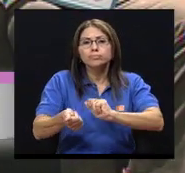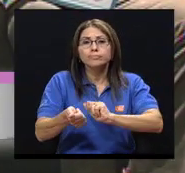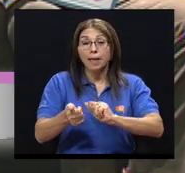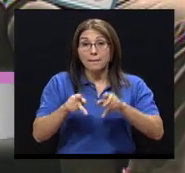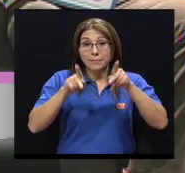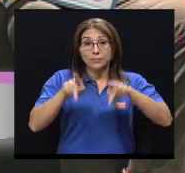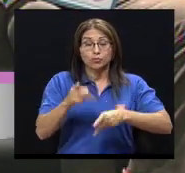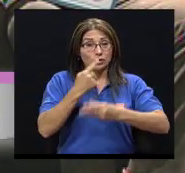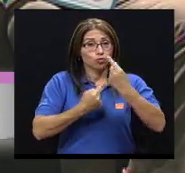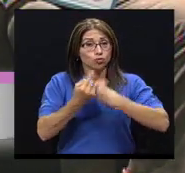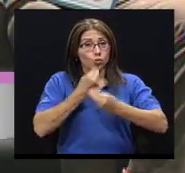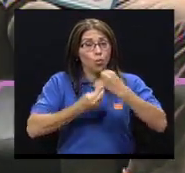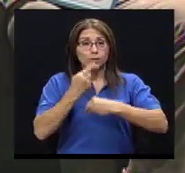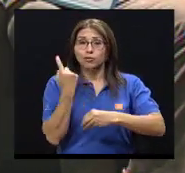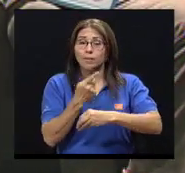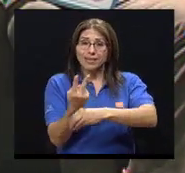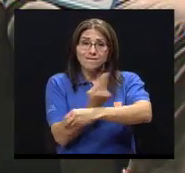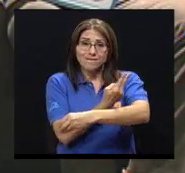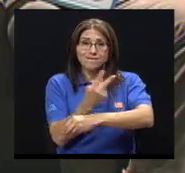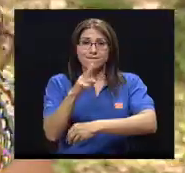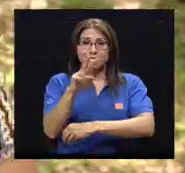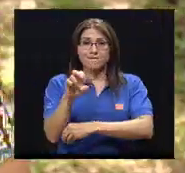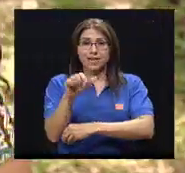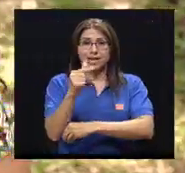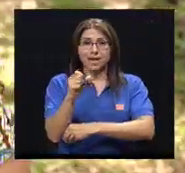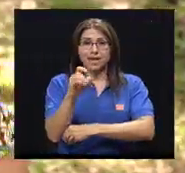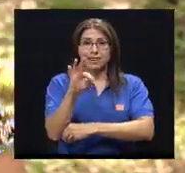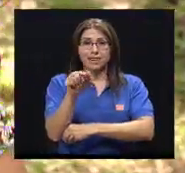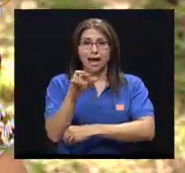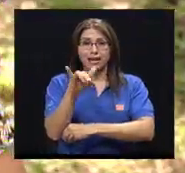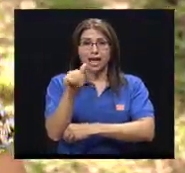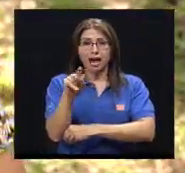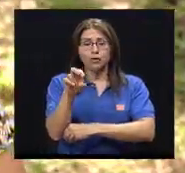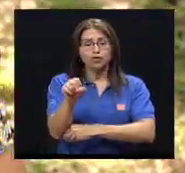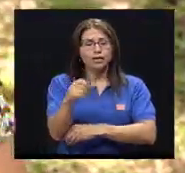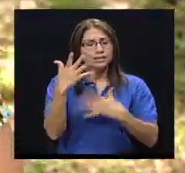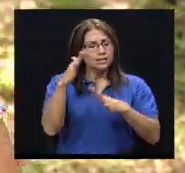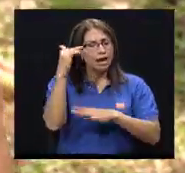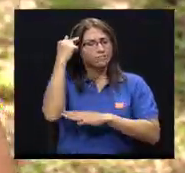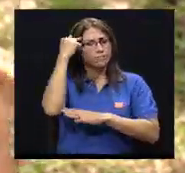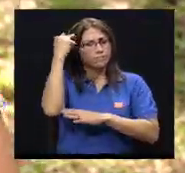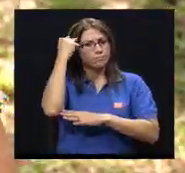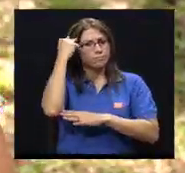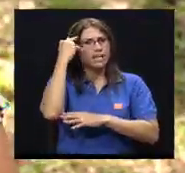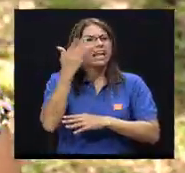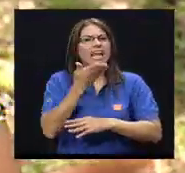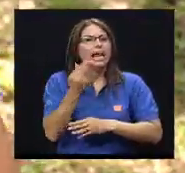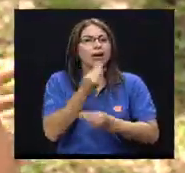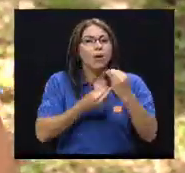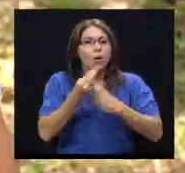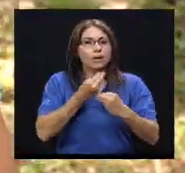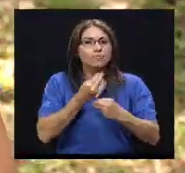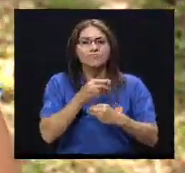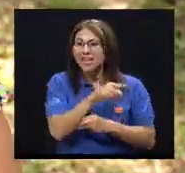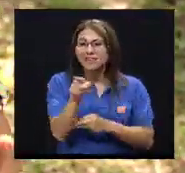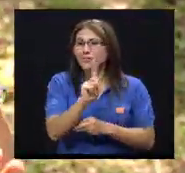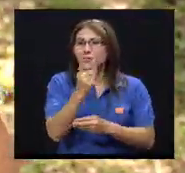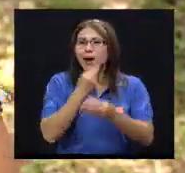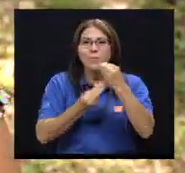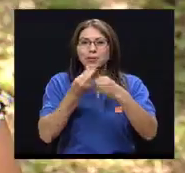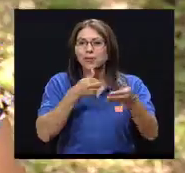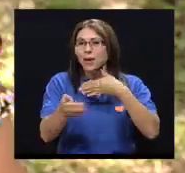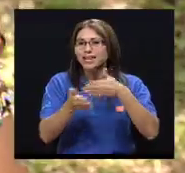punto en que son sumamente conscientes de su alimentación. No van a comer cualquier cosa, cualquier cosa no, siempre, eso está